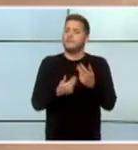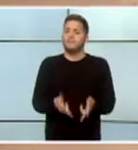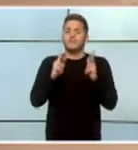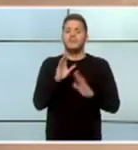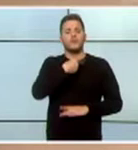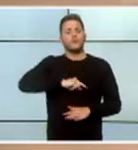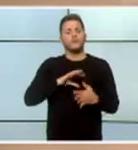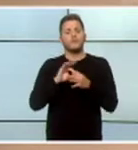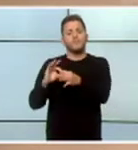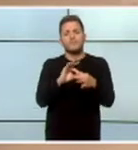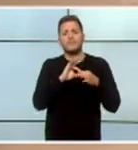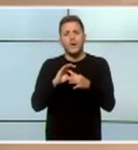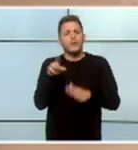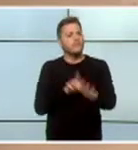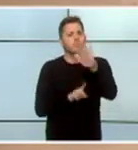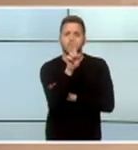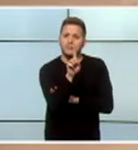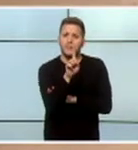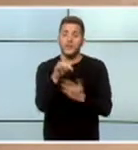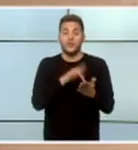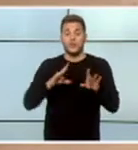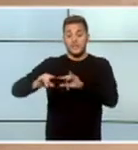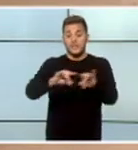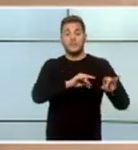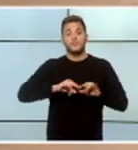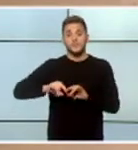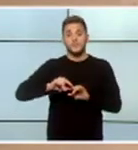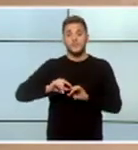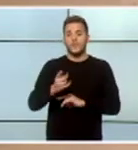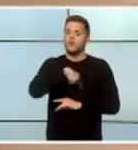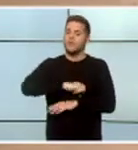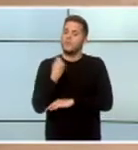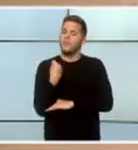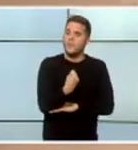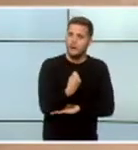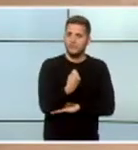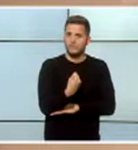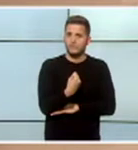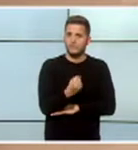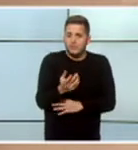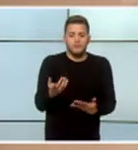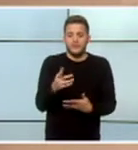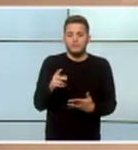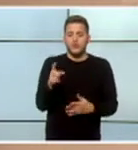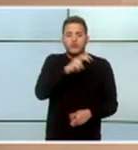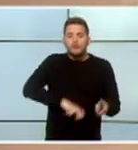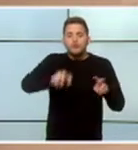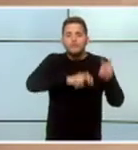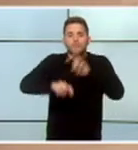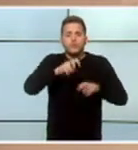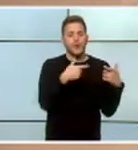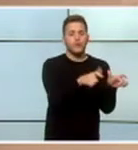cohesión... ...lo hemos aportado desde los territorios... ...y lo hemos aportado... ...y lo hemos buscado en todos los colectivos